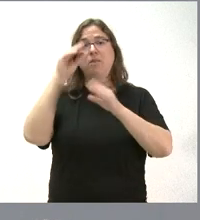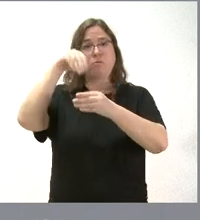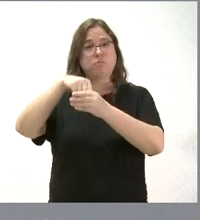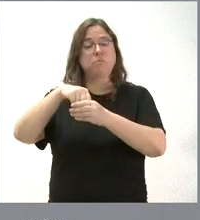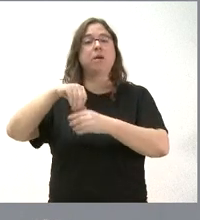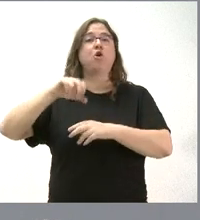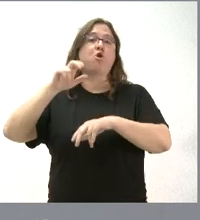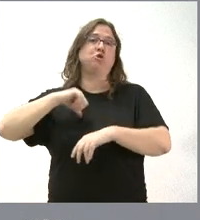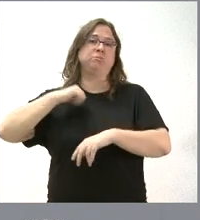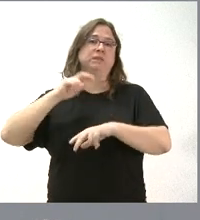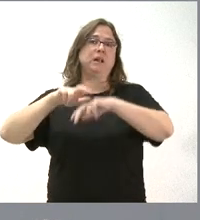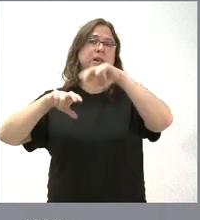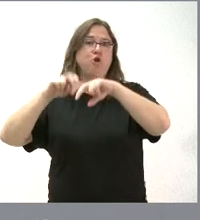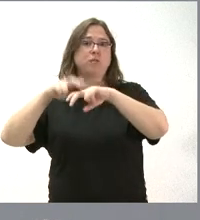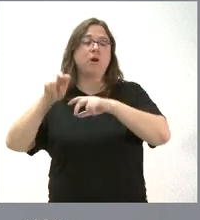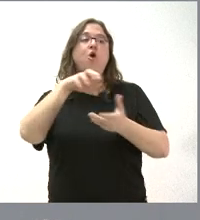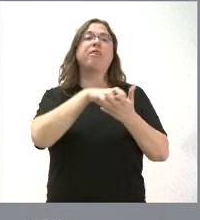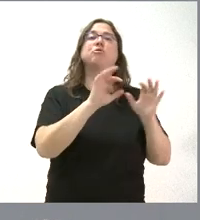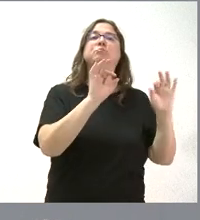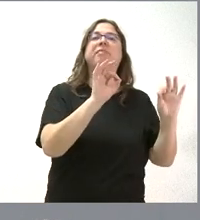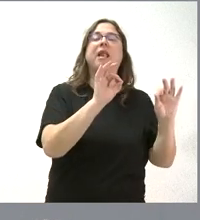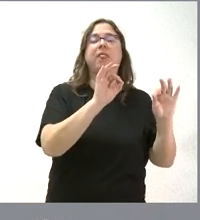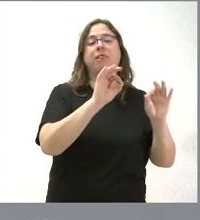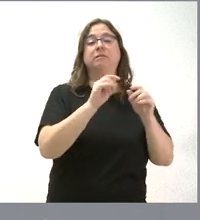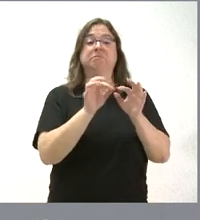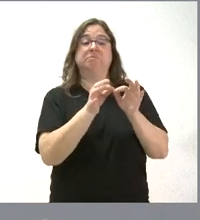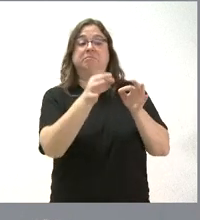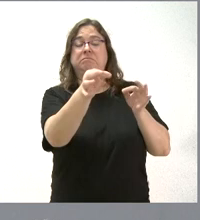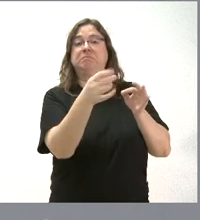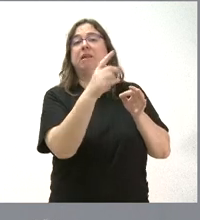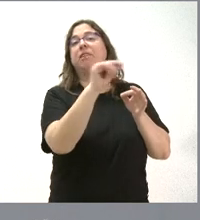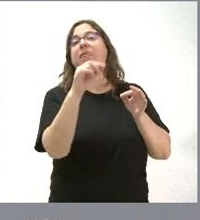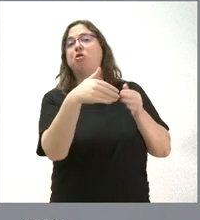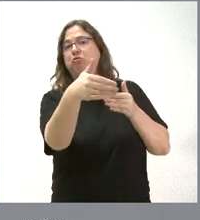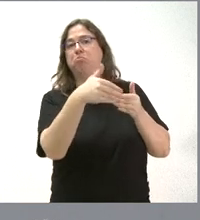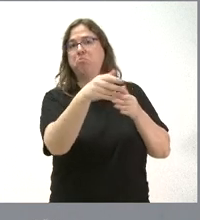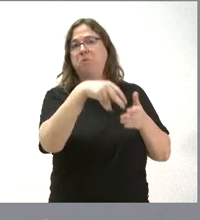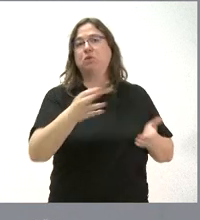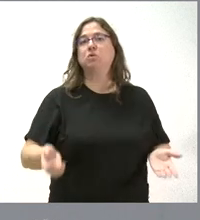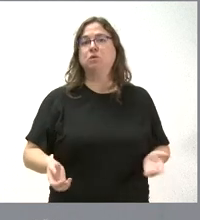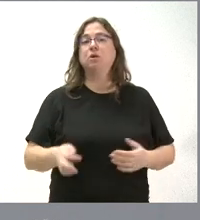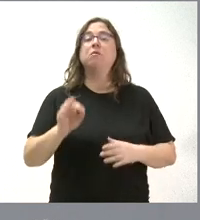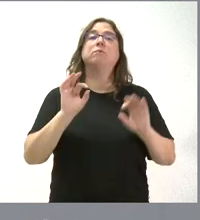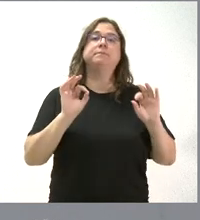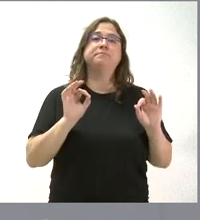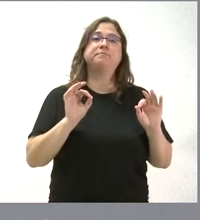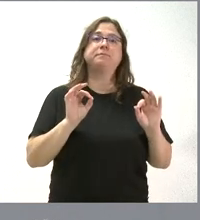el Río Ortega o bien disponer de un centro de especialidades a unos pocos cientos de metros y que sea